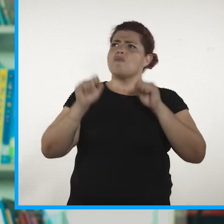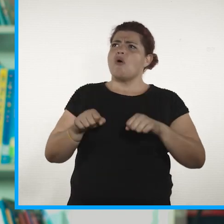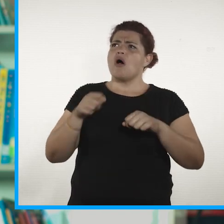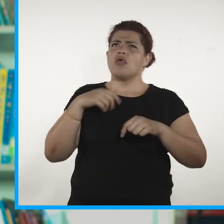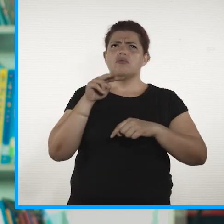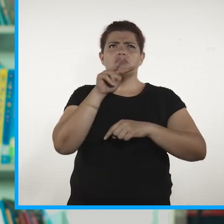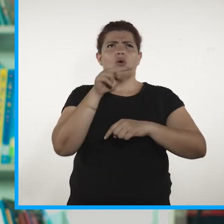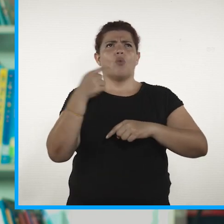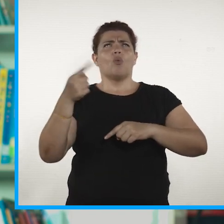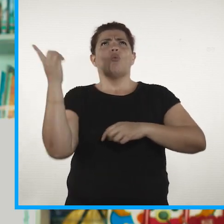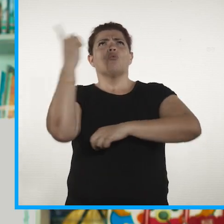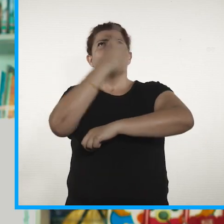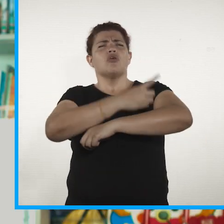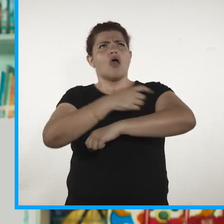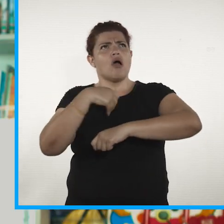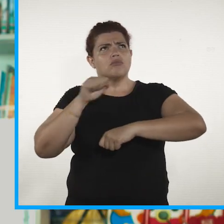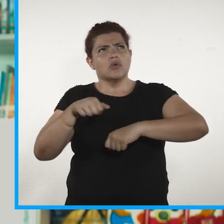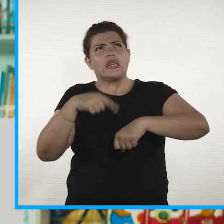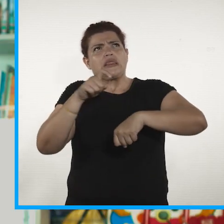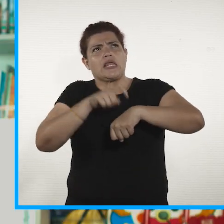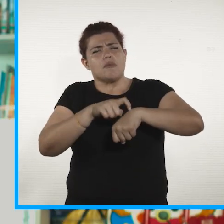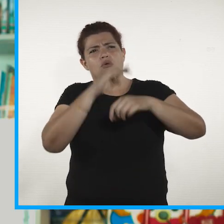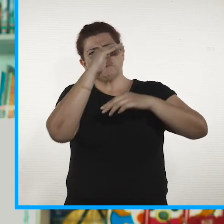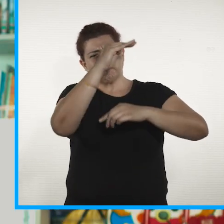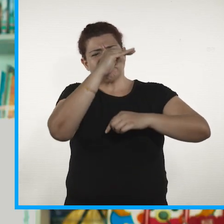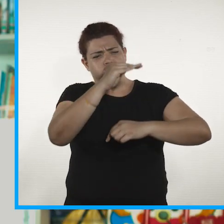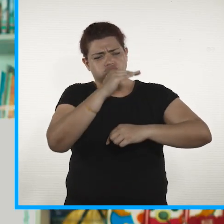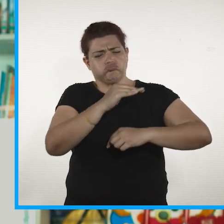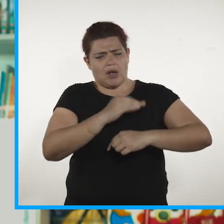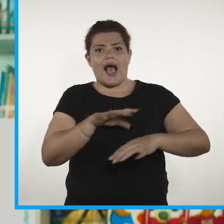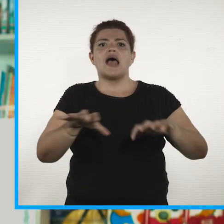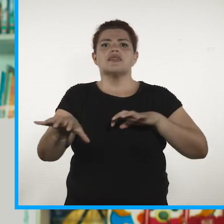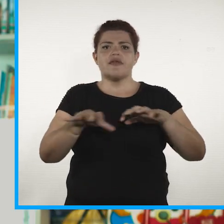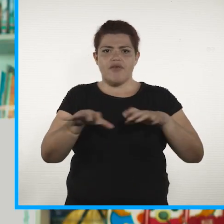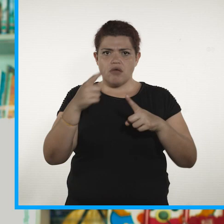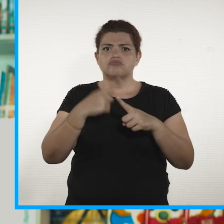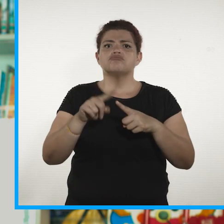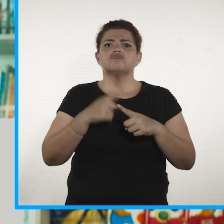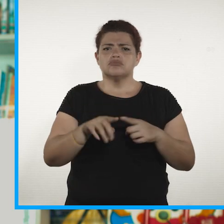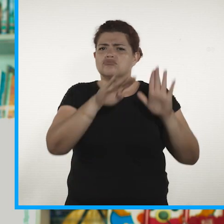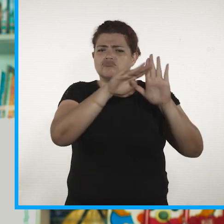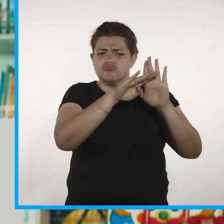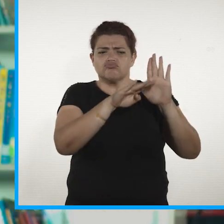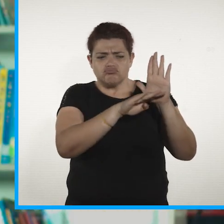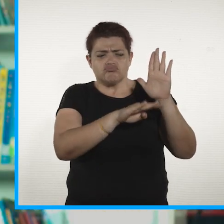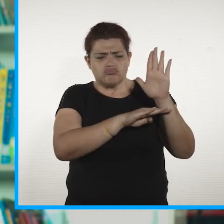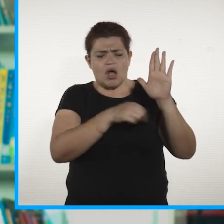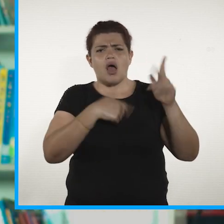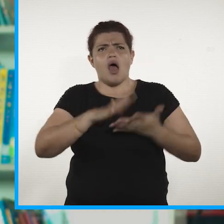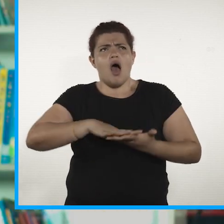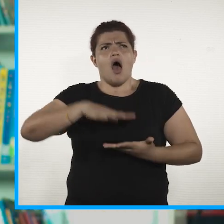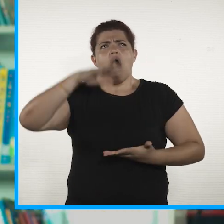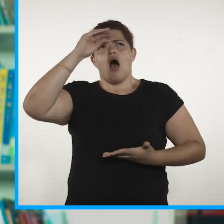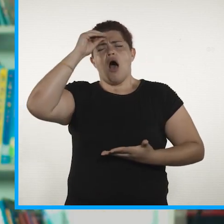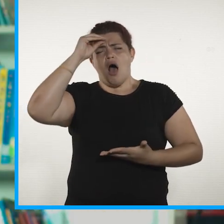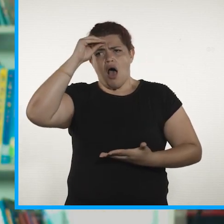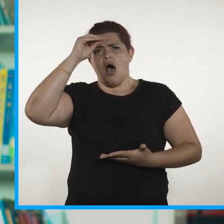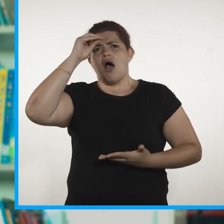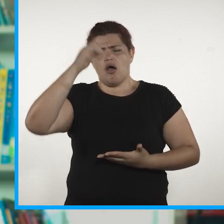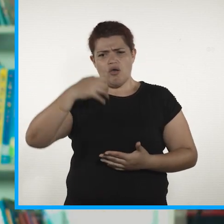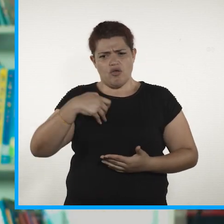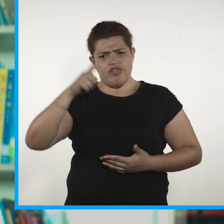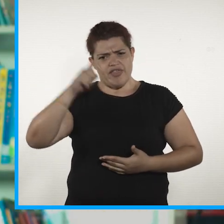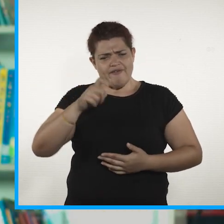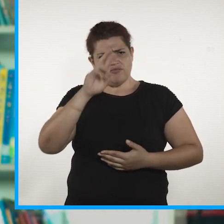posibilidades de ver que cada día tiene un momento y cada actividad tiene un momento y va a aprender a que